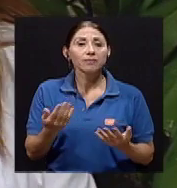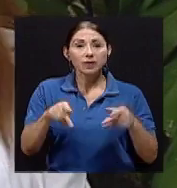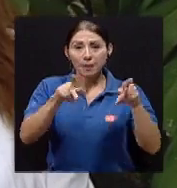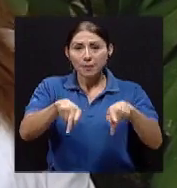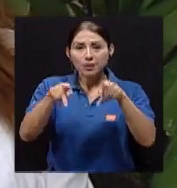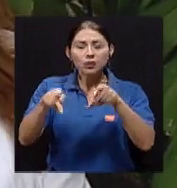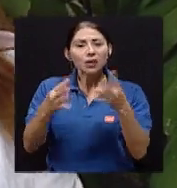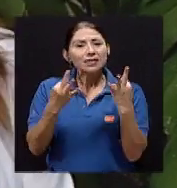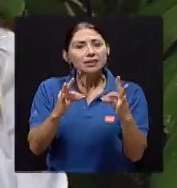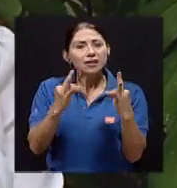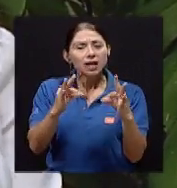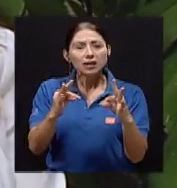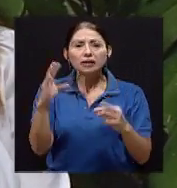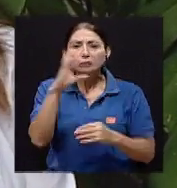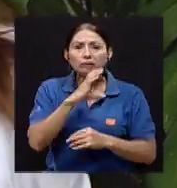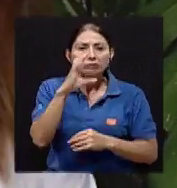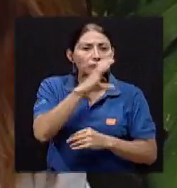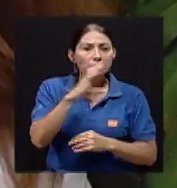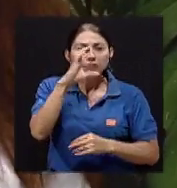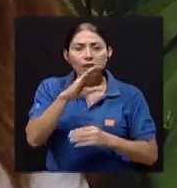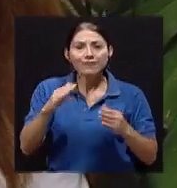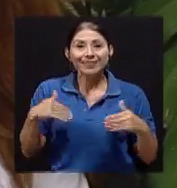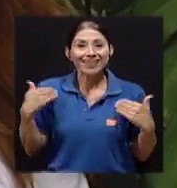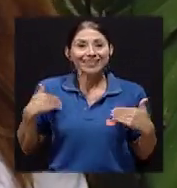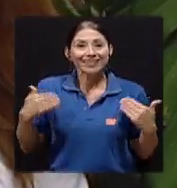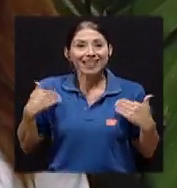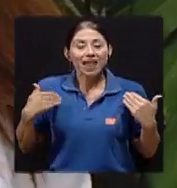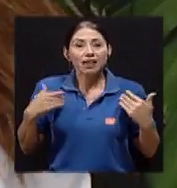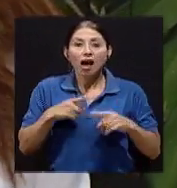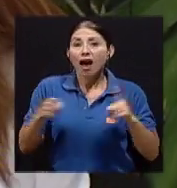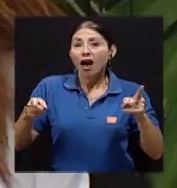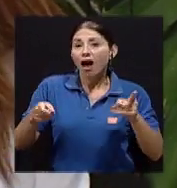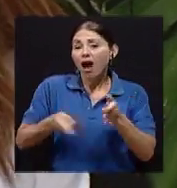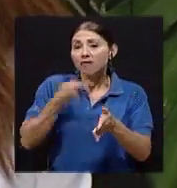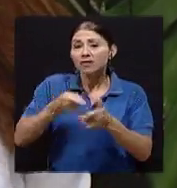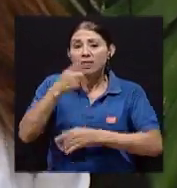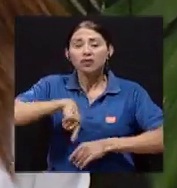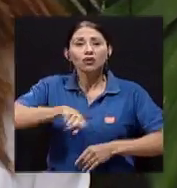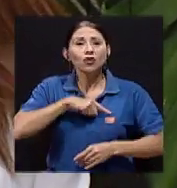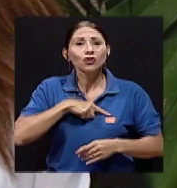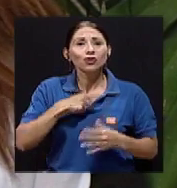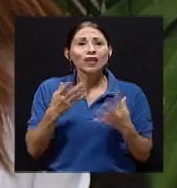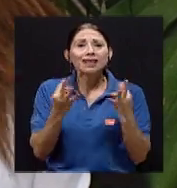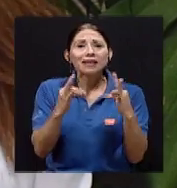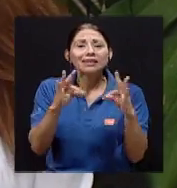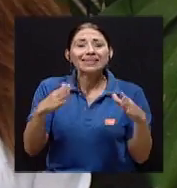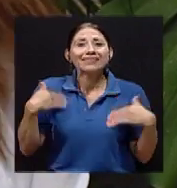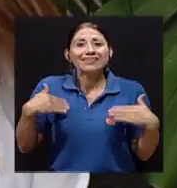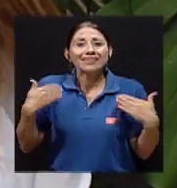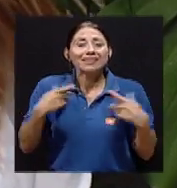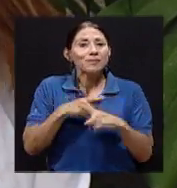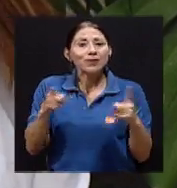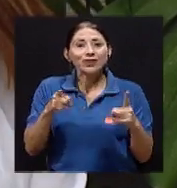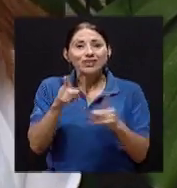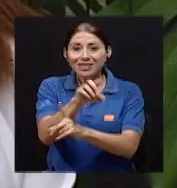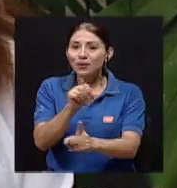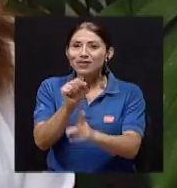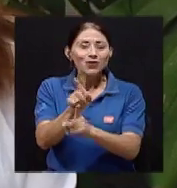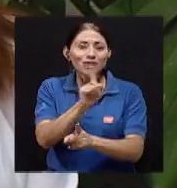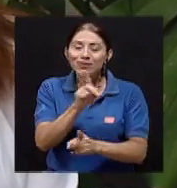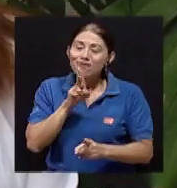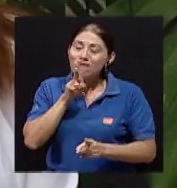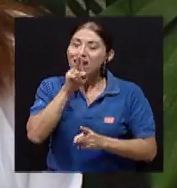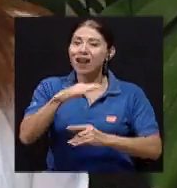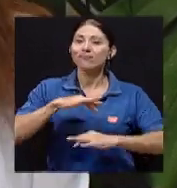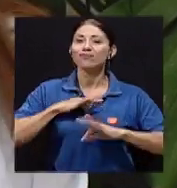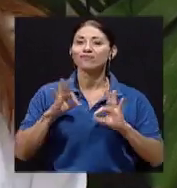felicidad, a veces buscamos esa felicidad, pero en situaciones que tal vez no son realmente felices, ¿verdad? O que no nos llenan por completo. Por